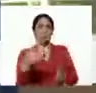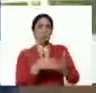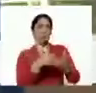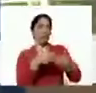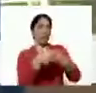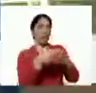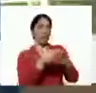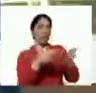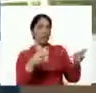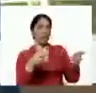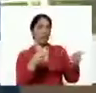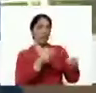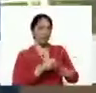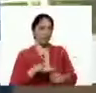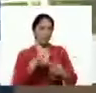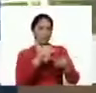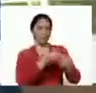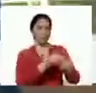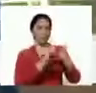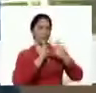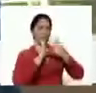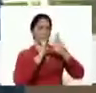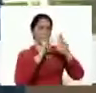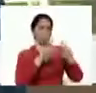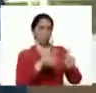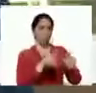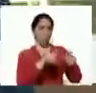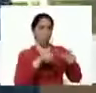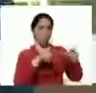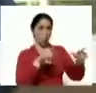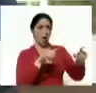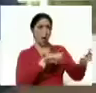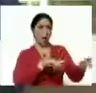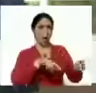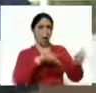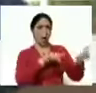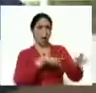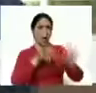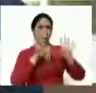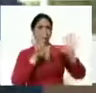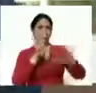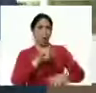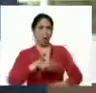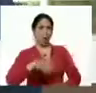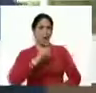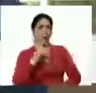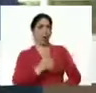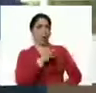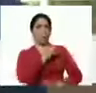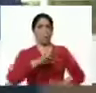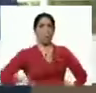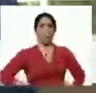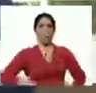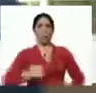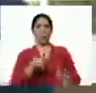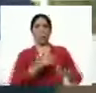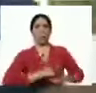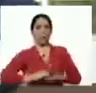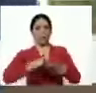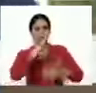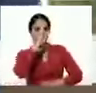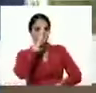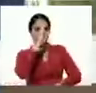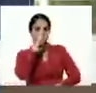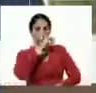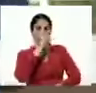en este ciclo, reportadas en sectores campesinos en 10 estados. Guarico, Portuguesa, Varina, Coge, Yaracuy, Zulia,